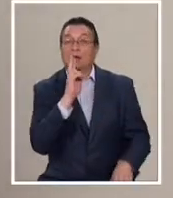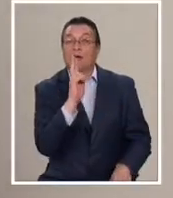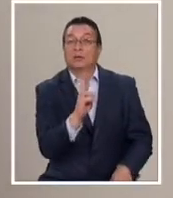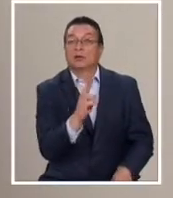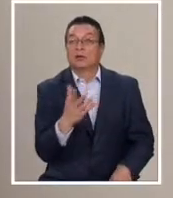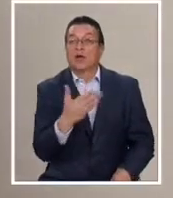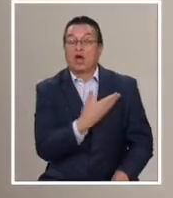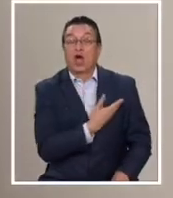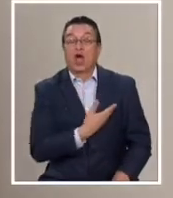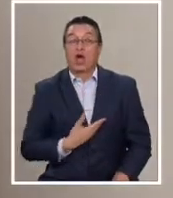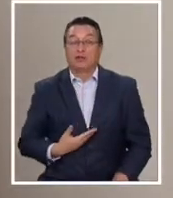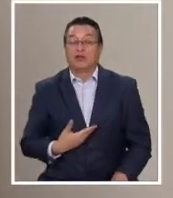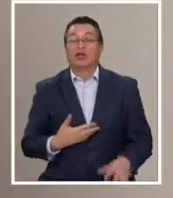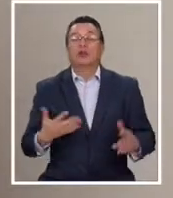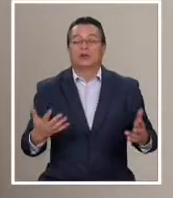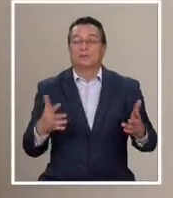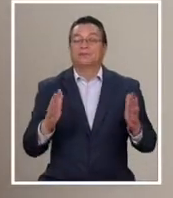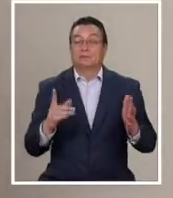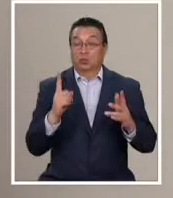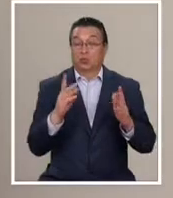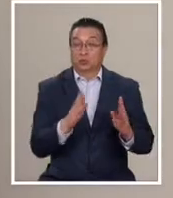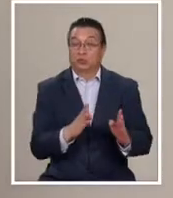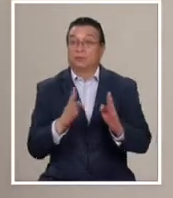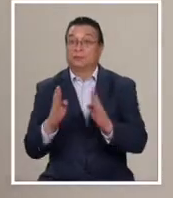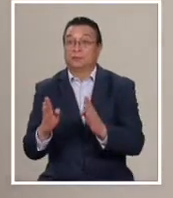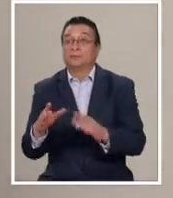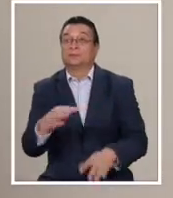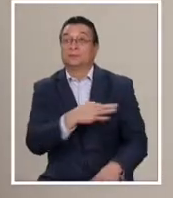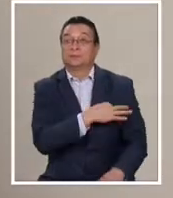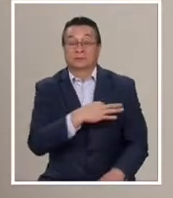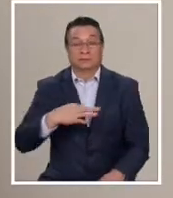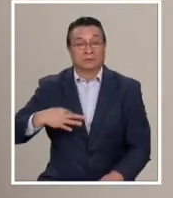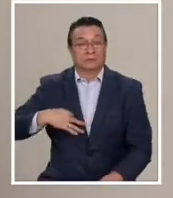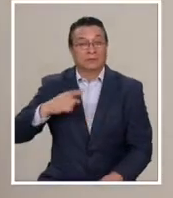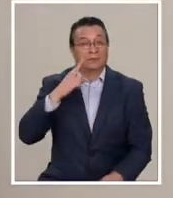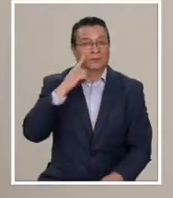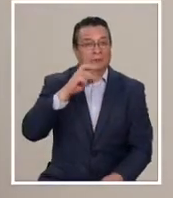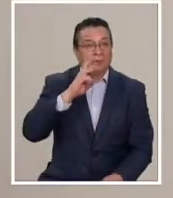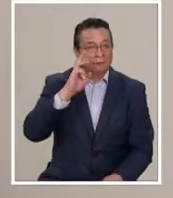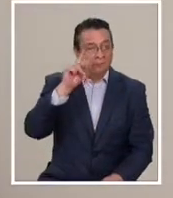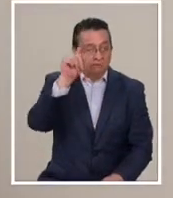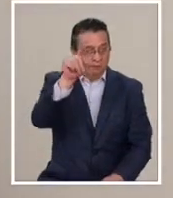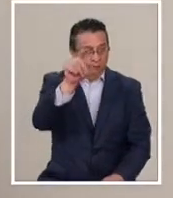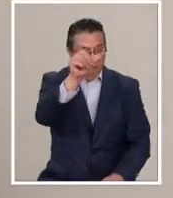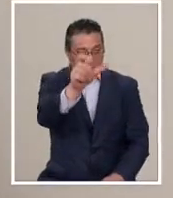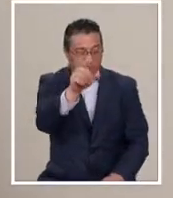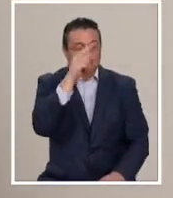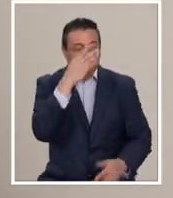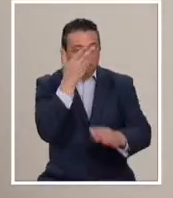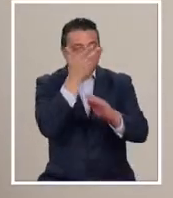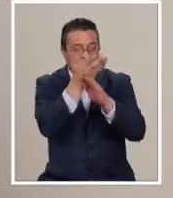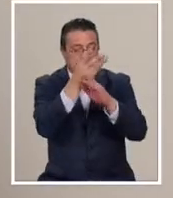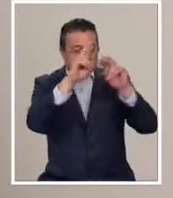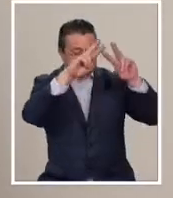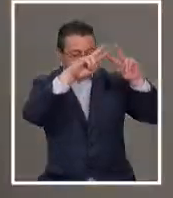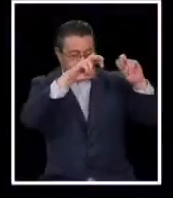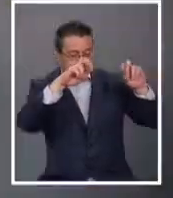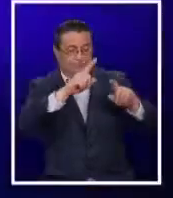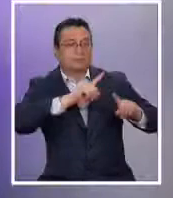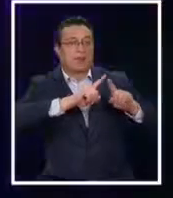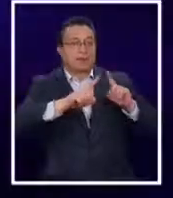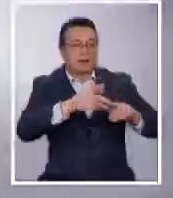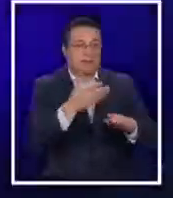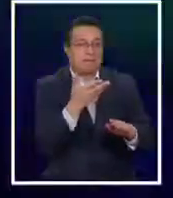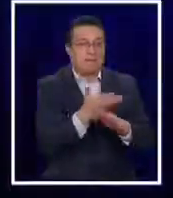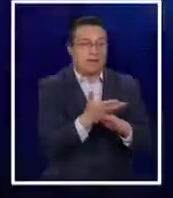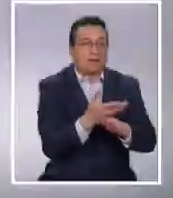claramente del gobierno, pues digamos que por una parte, el ministro del Interior, Gérald Darmaná, pidió que se abriera una investigación administrativa.